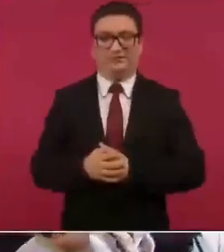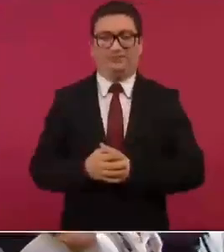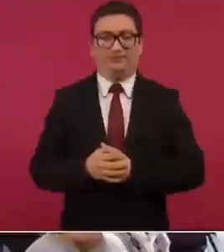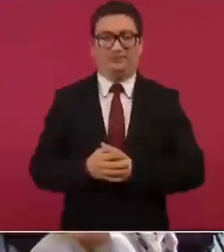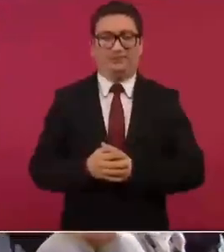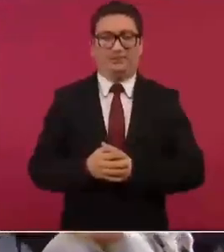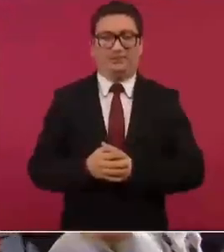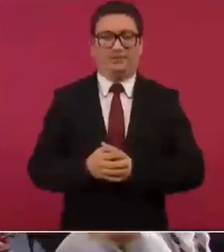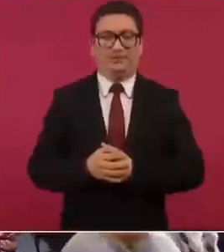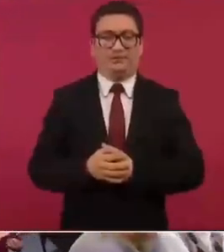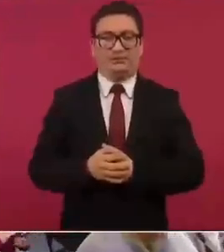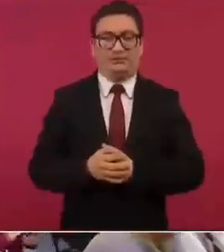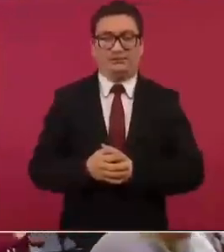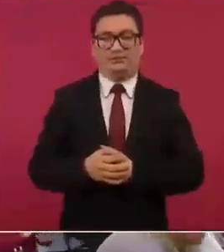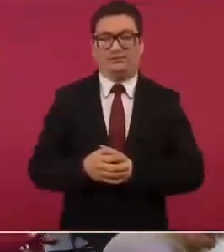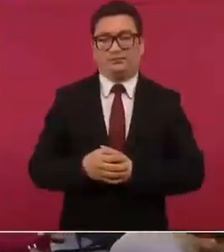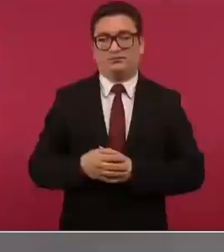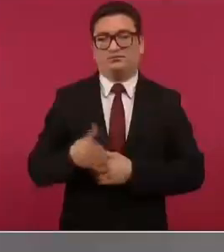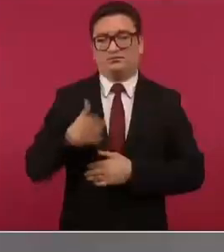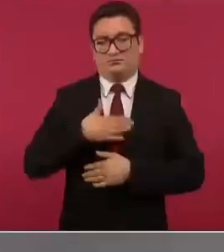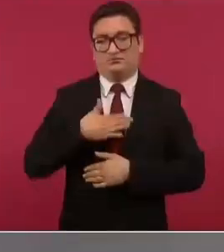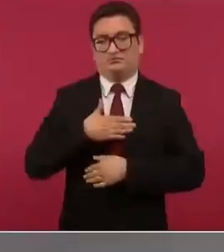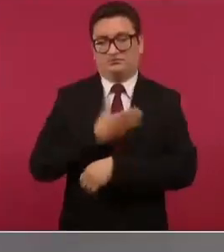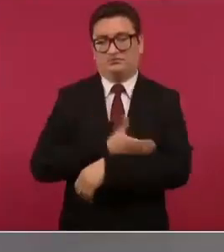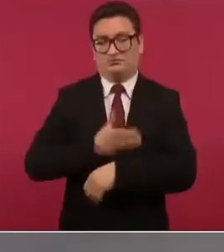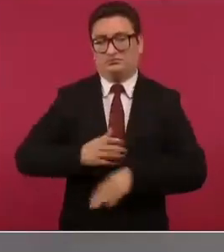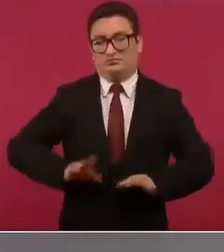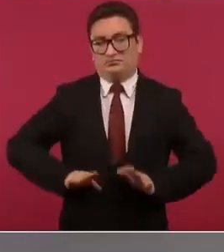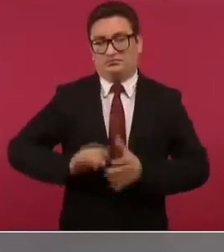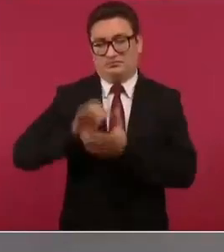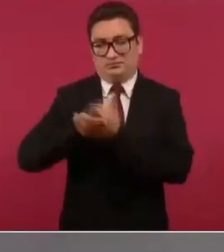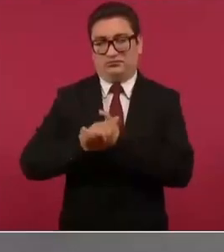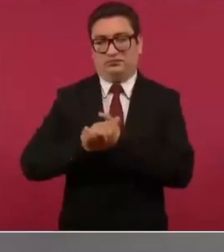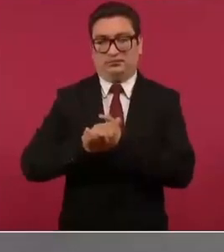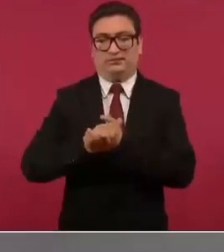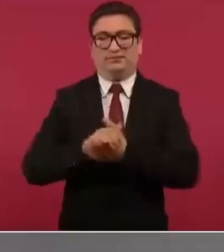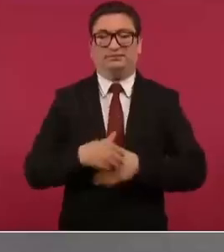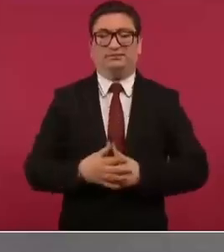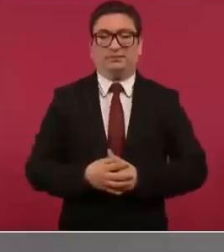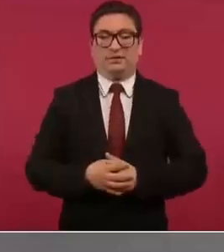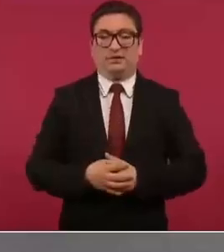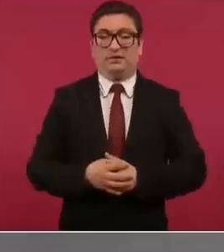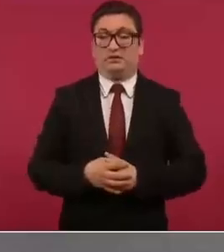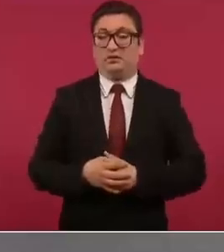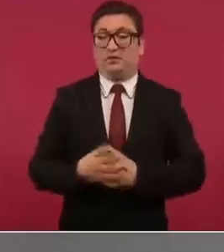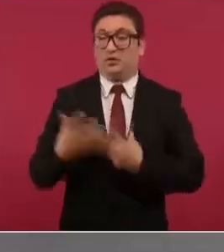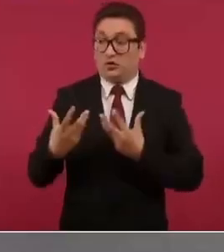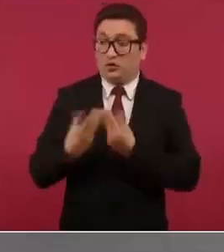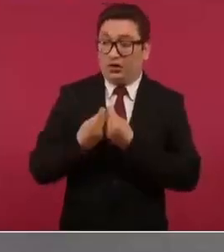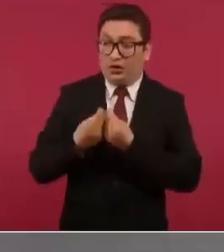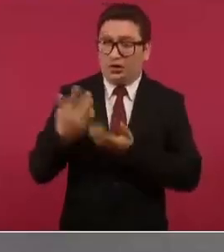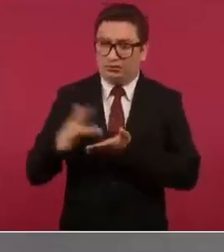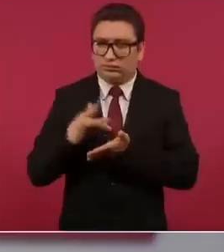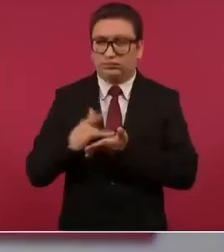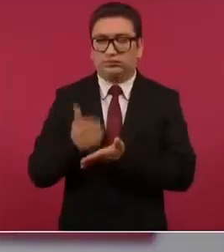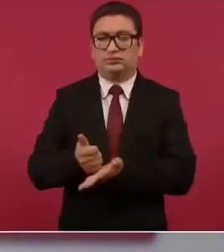mi compañera esposa por ayudarnos a